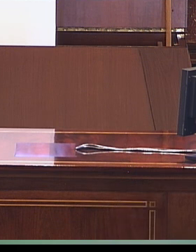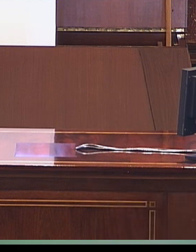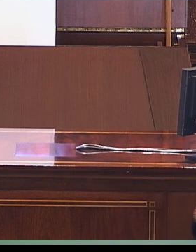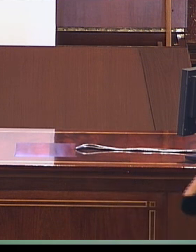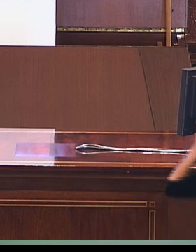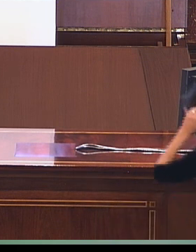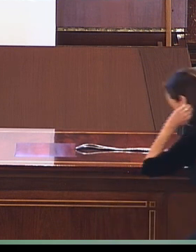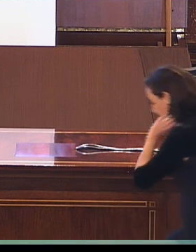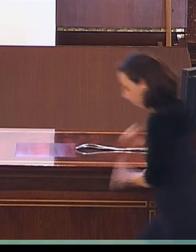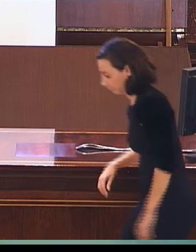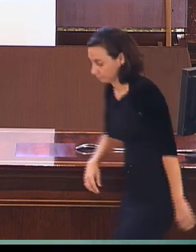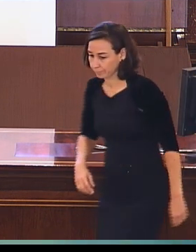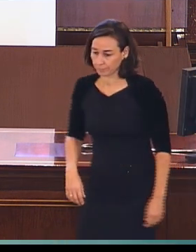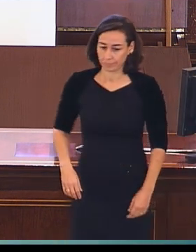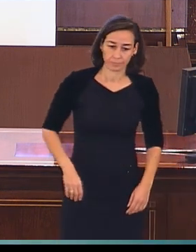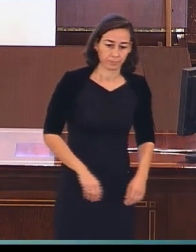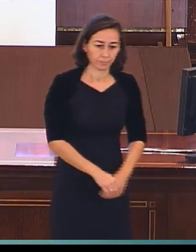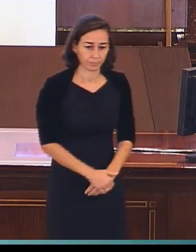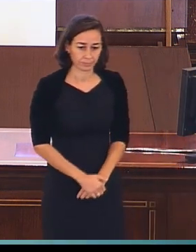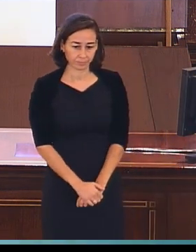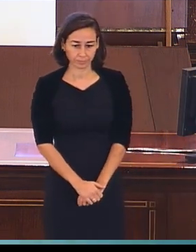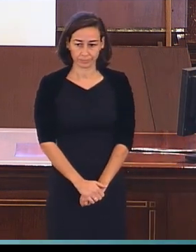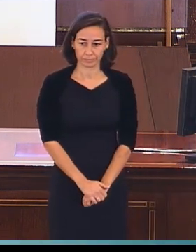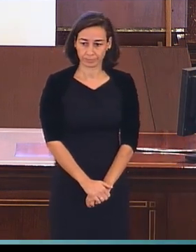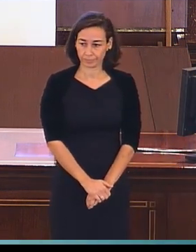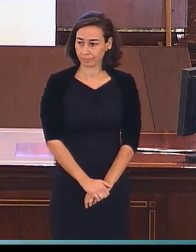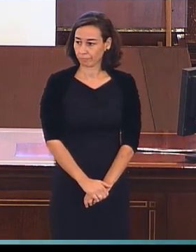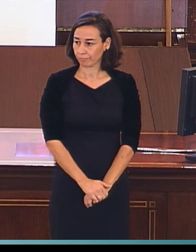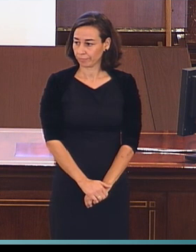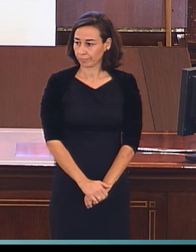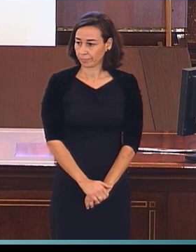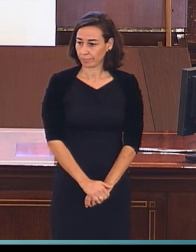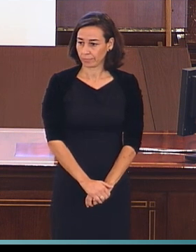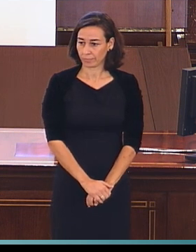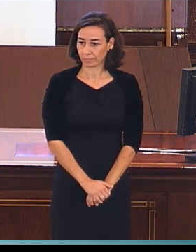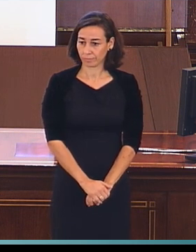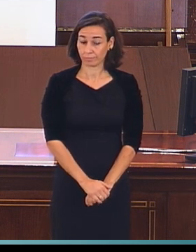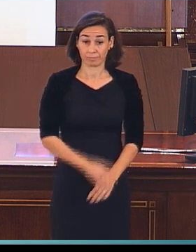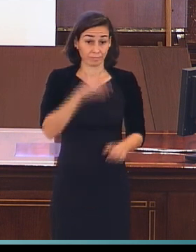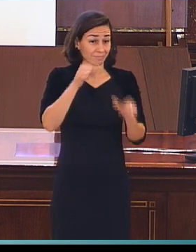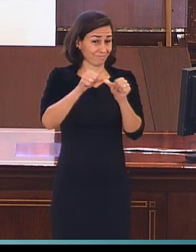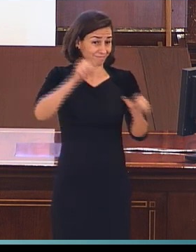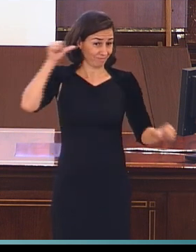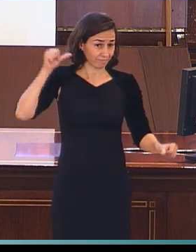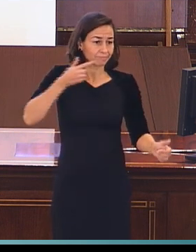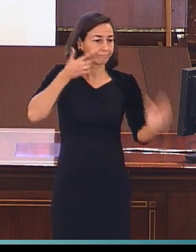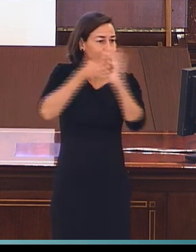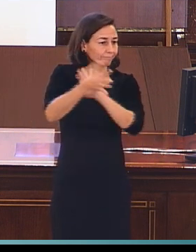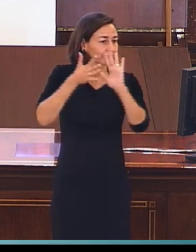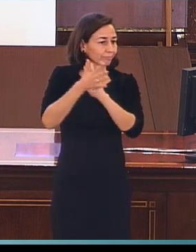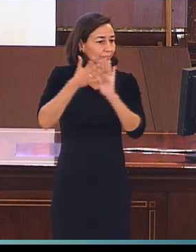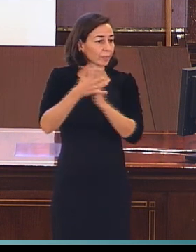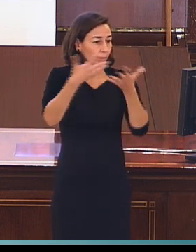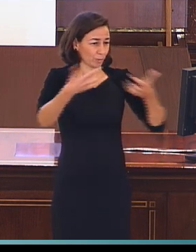de publicaciones